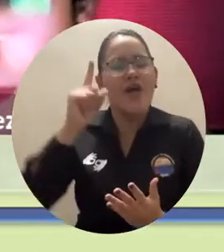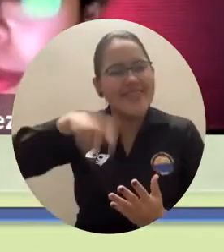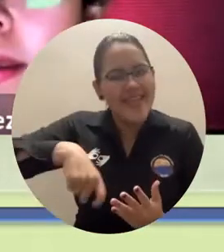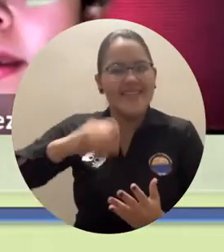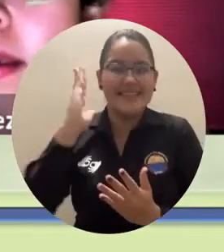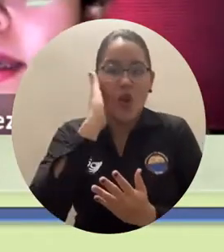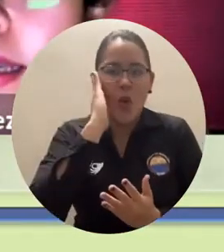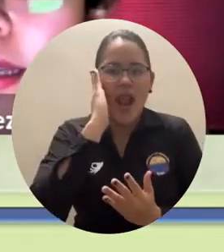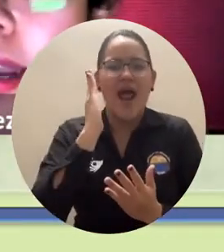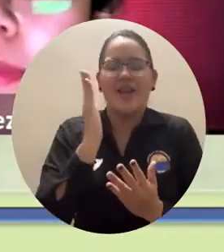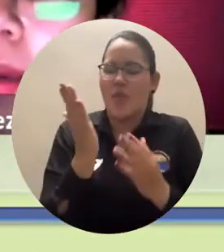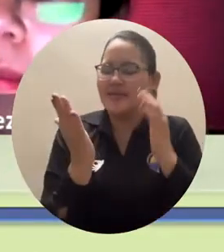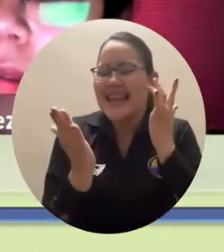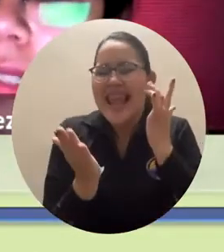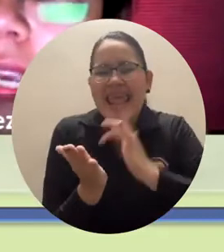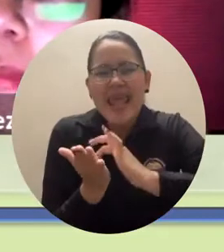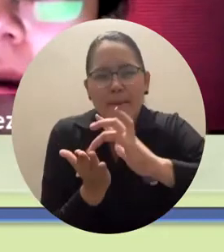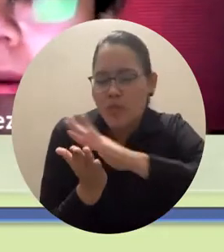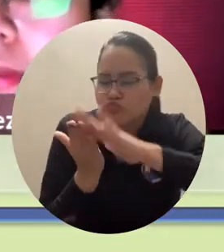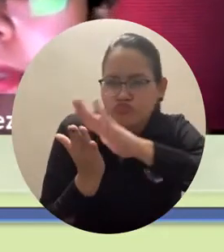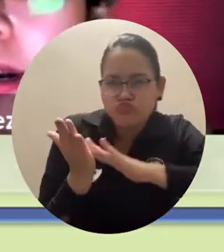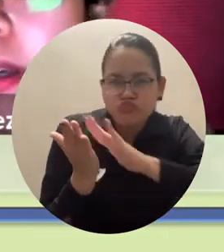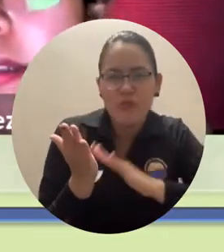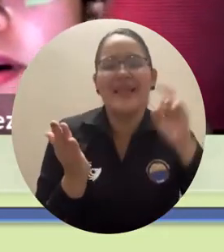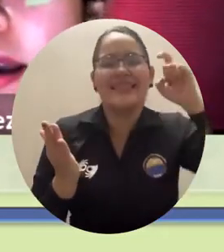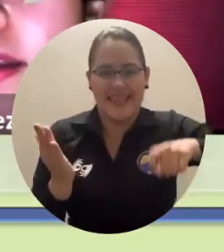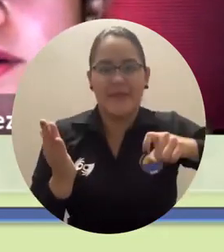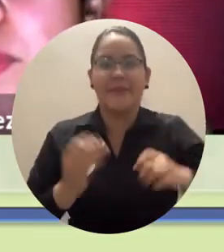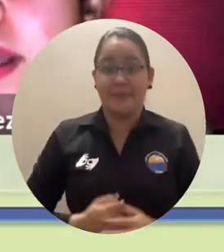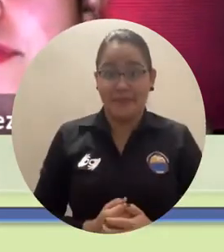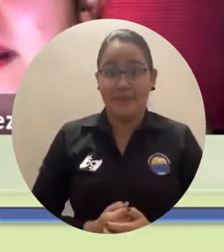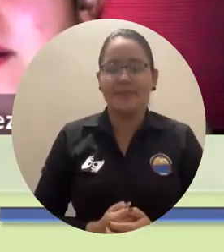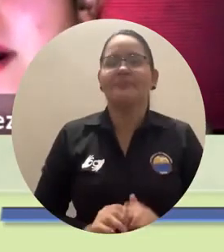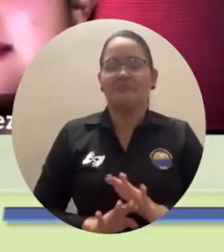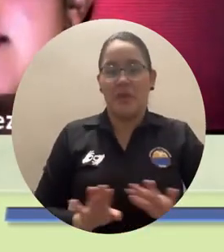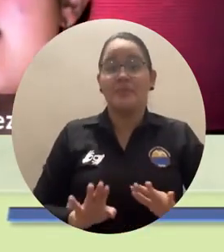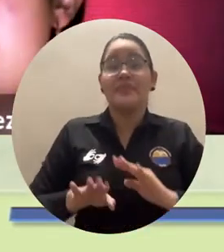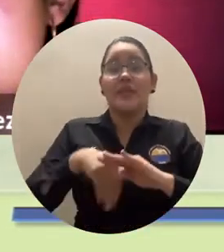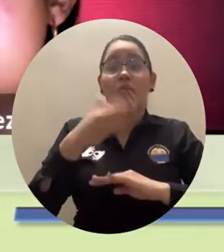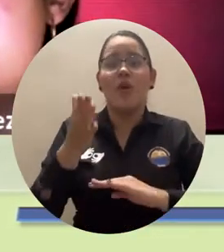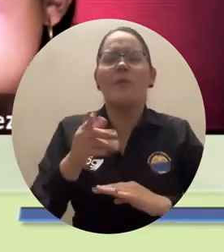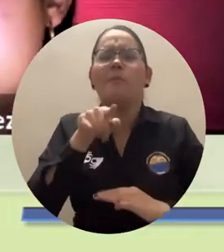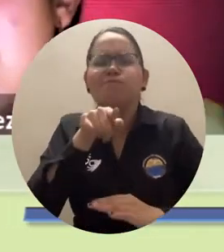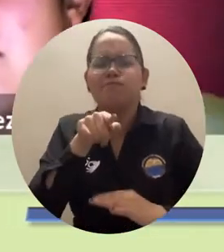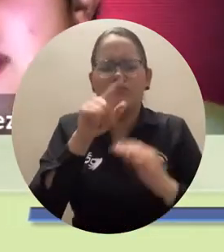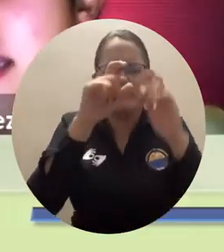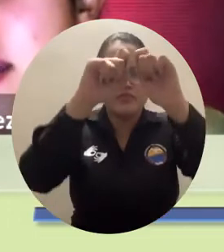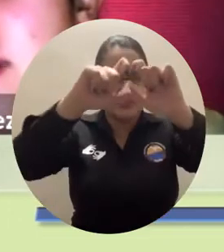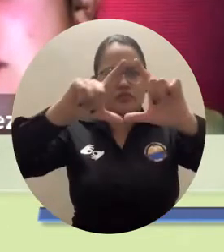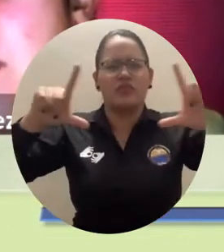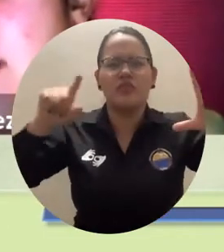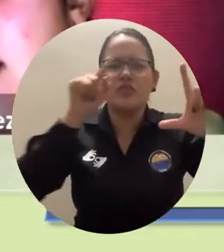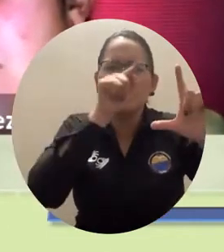la primera pestaña es el mapa que era lo que se ubica y localiza las